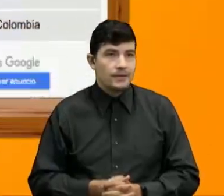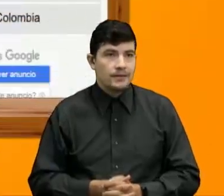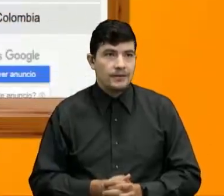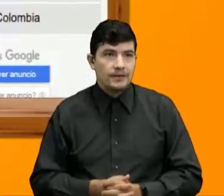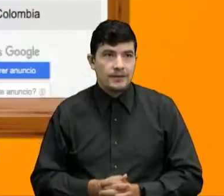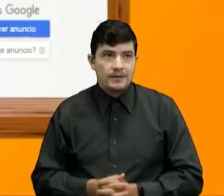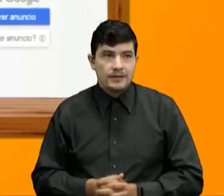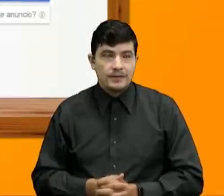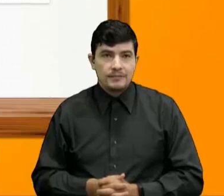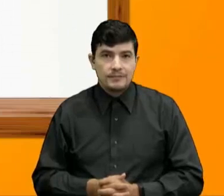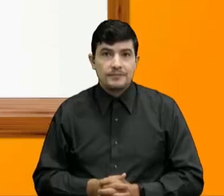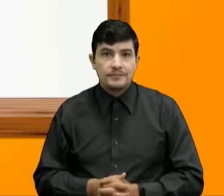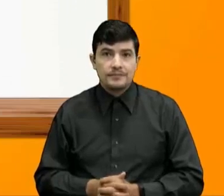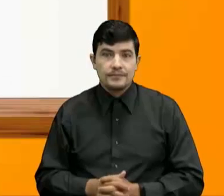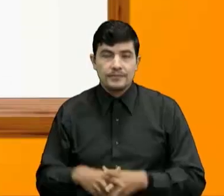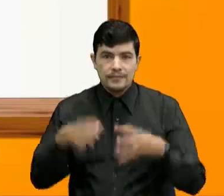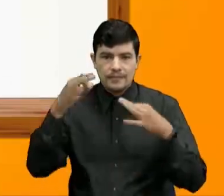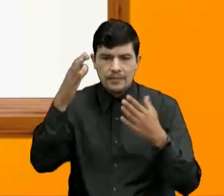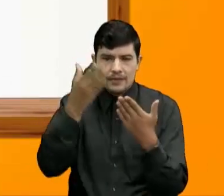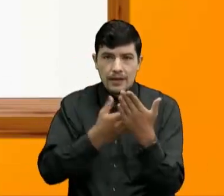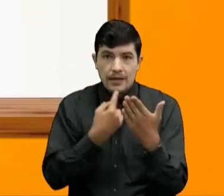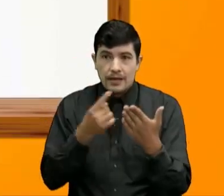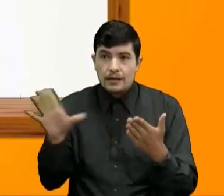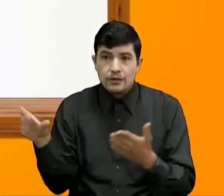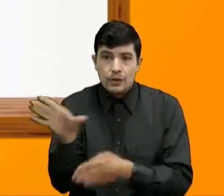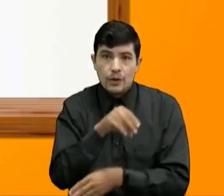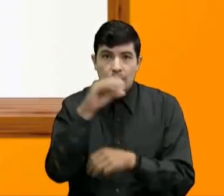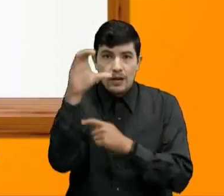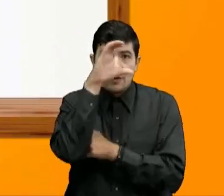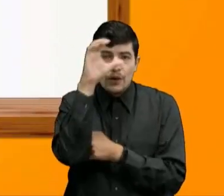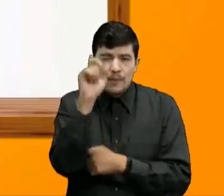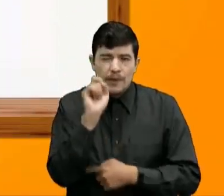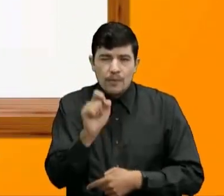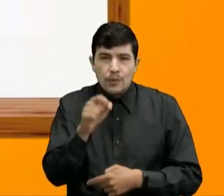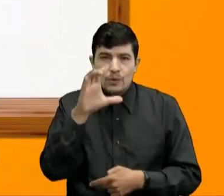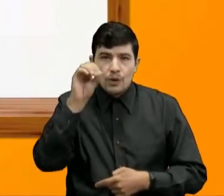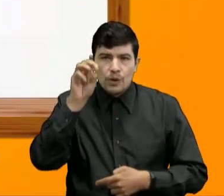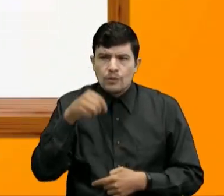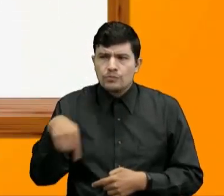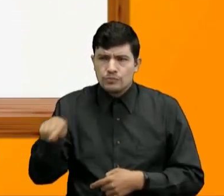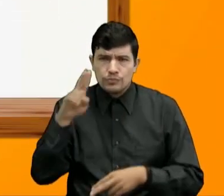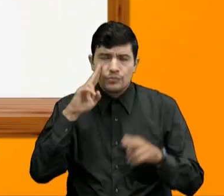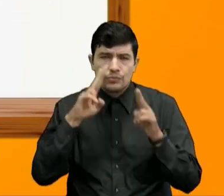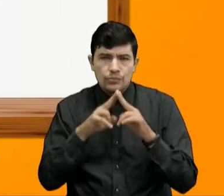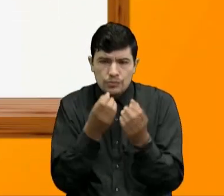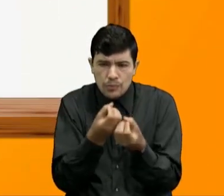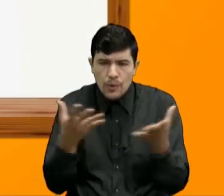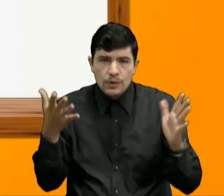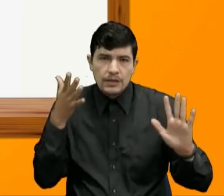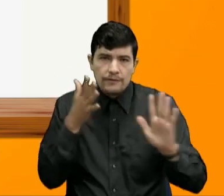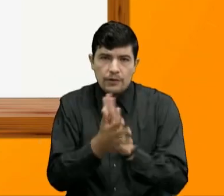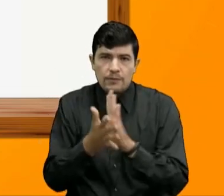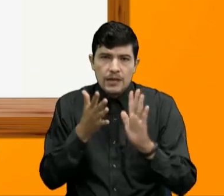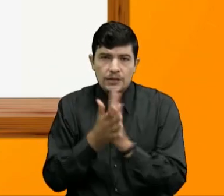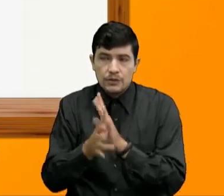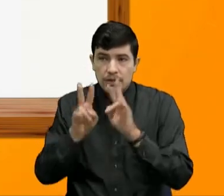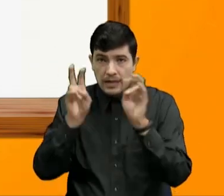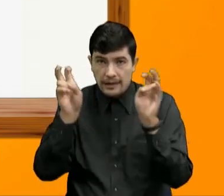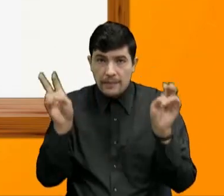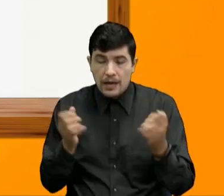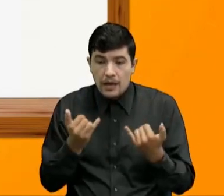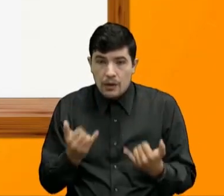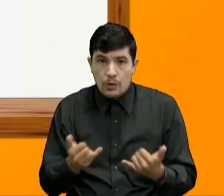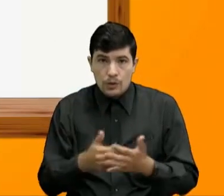En la página Todacolombia.com Encontrarás Mucha información Sobre el tema De la clase de hoy